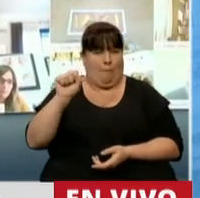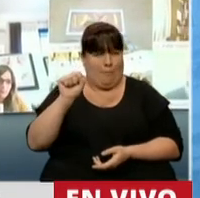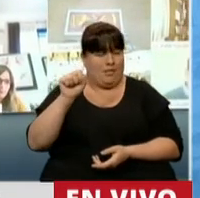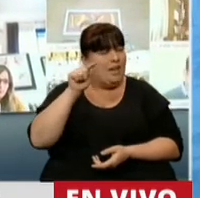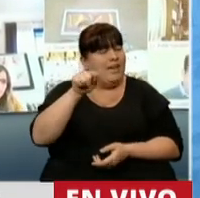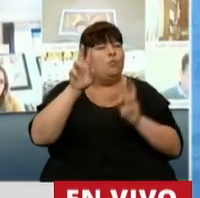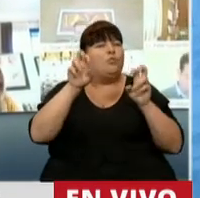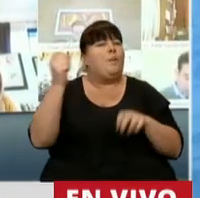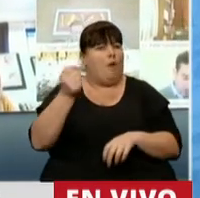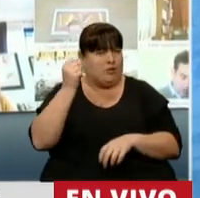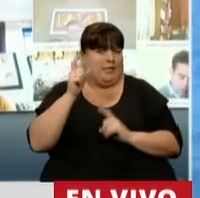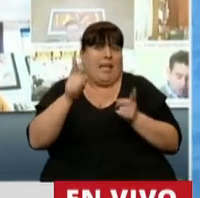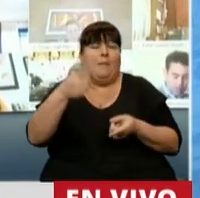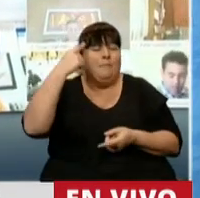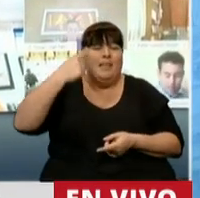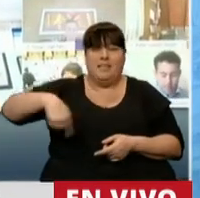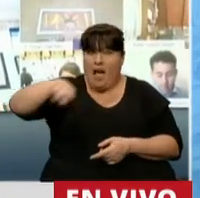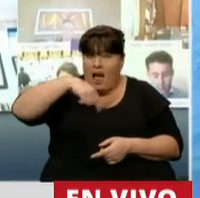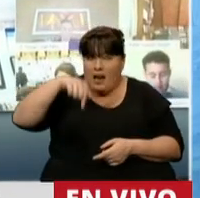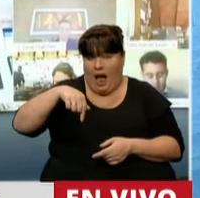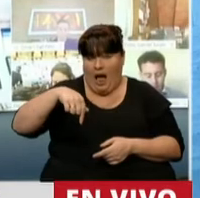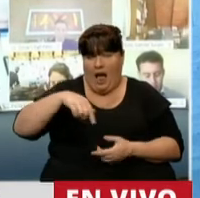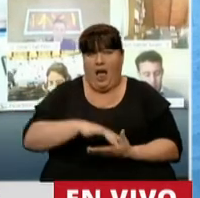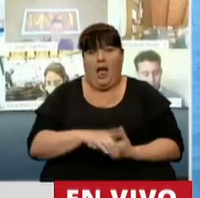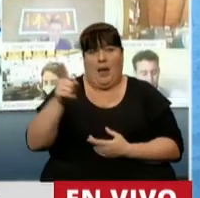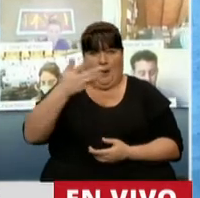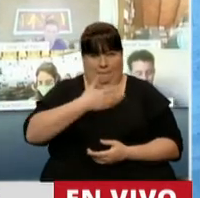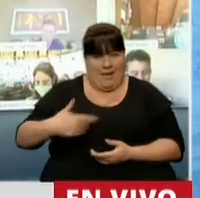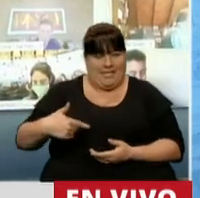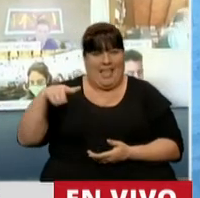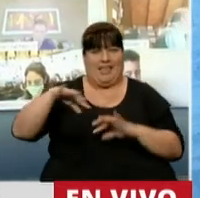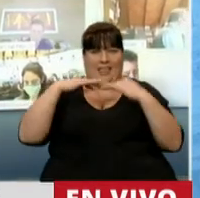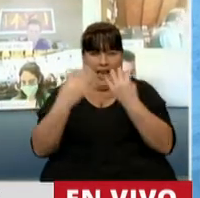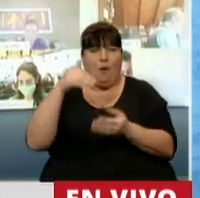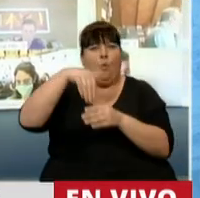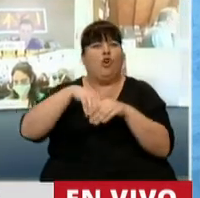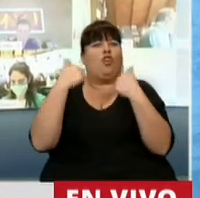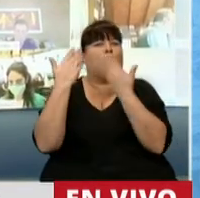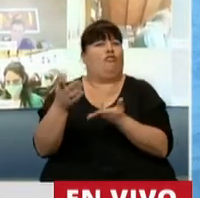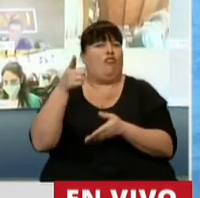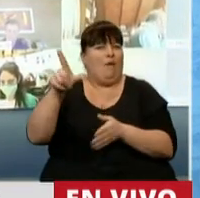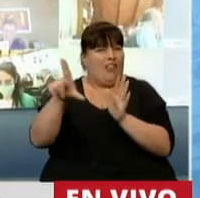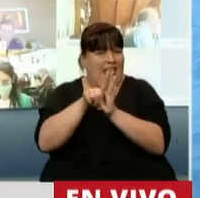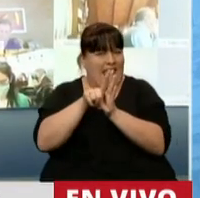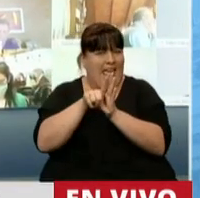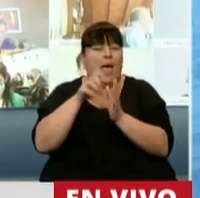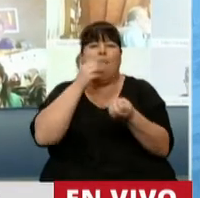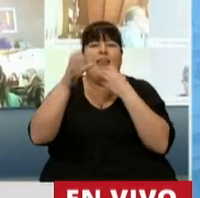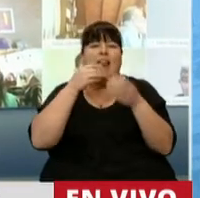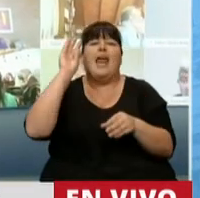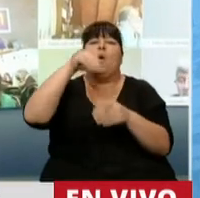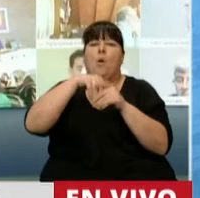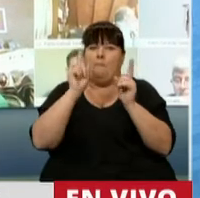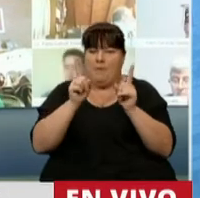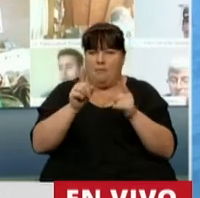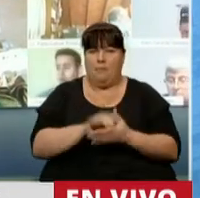Creo que ese es un tema importante, más teniendo en cuenta que acá, empezando por el Presidente de la Cámara, que votó a favor de esa ley, del blanqueo que incluía